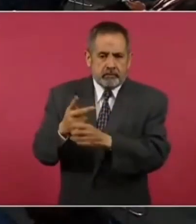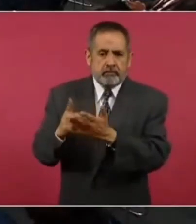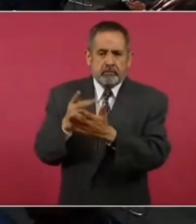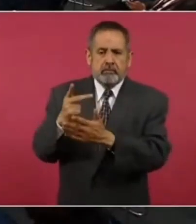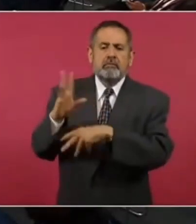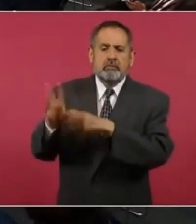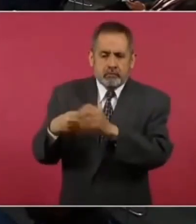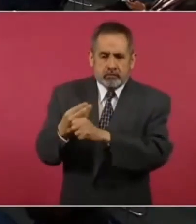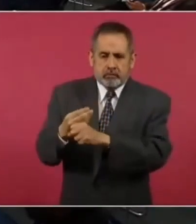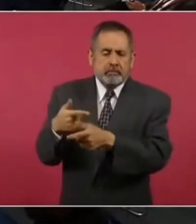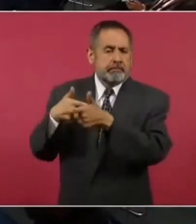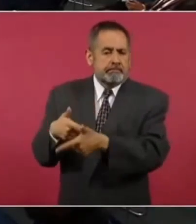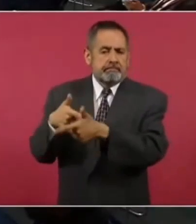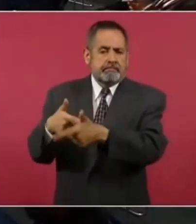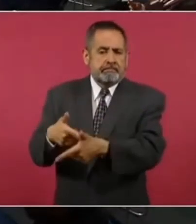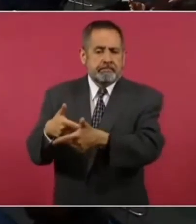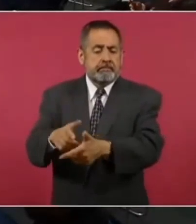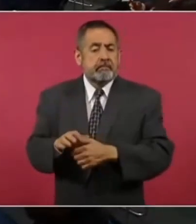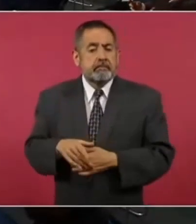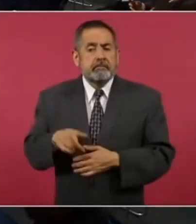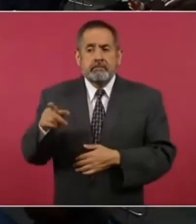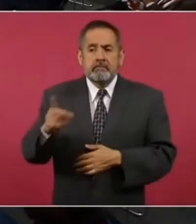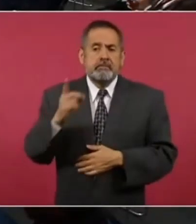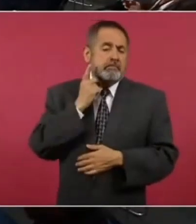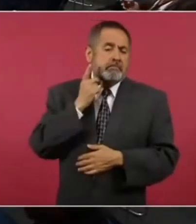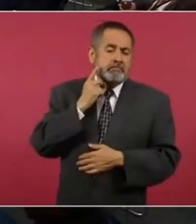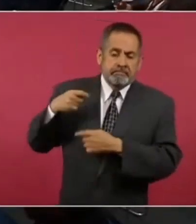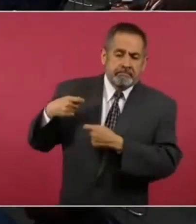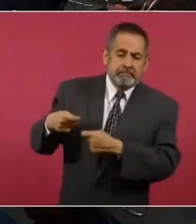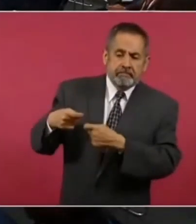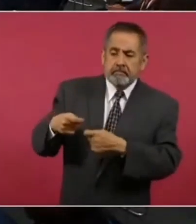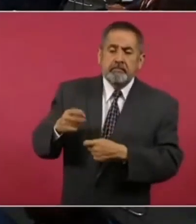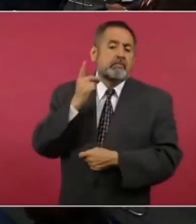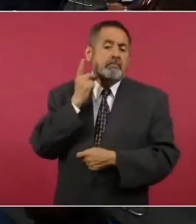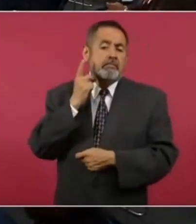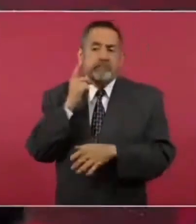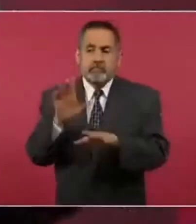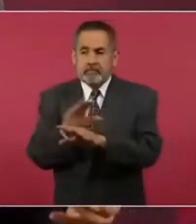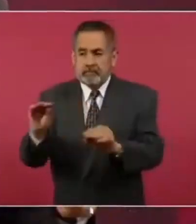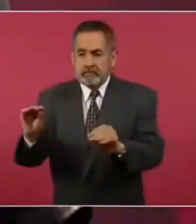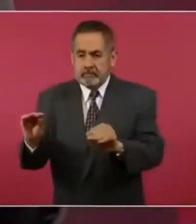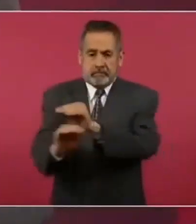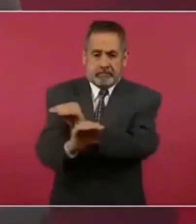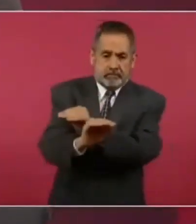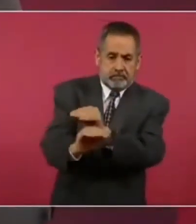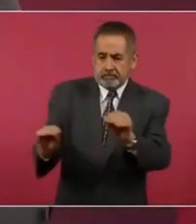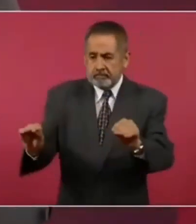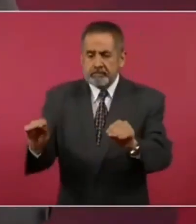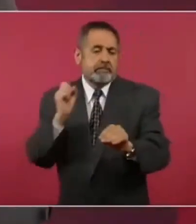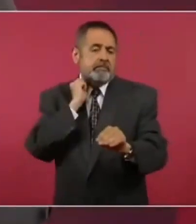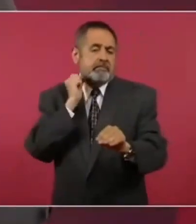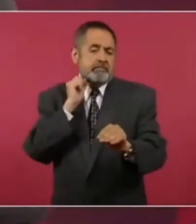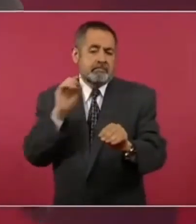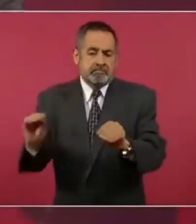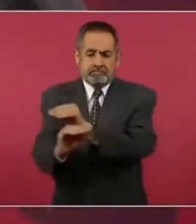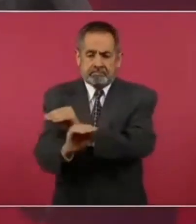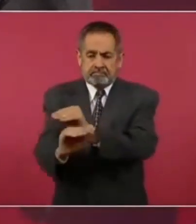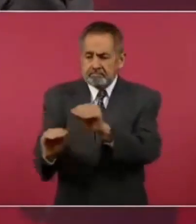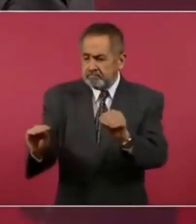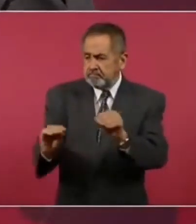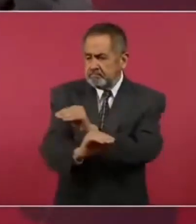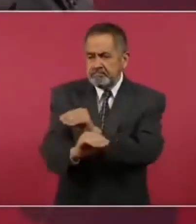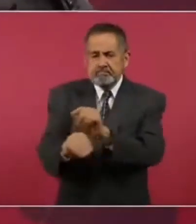y lo que hacían es que pasaban de diputados a senadores y ahí seguían y